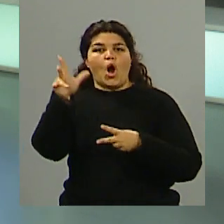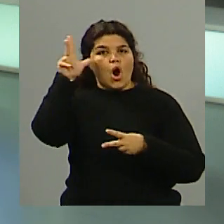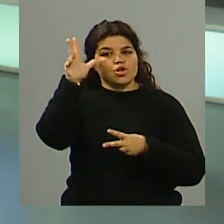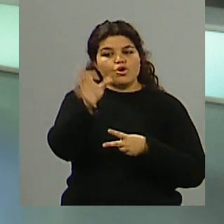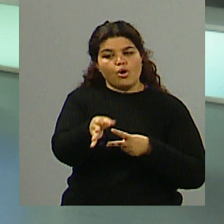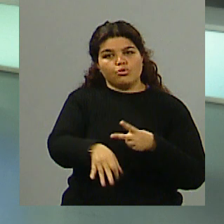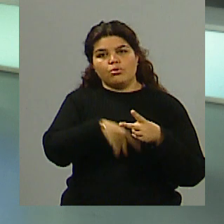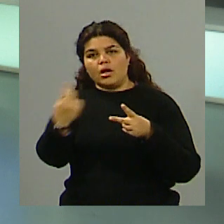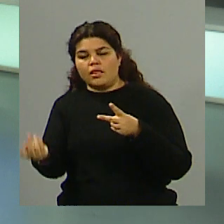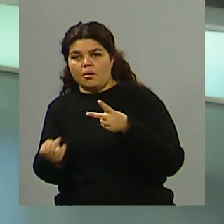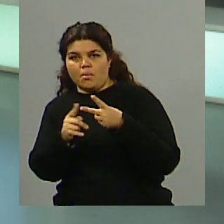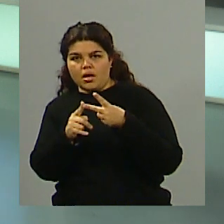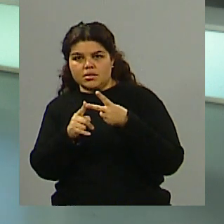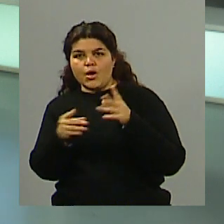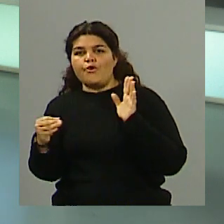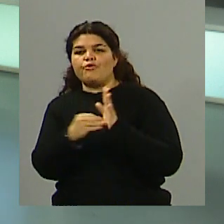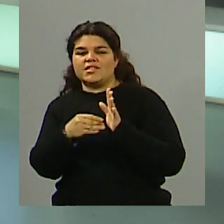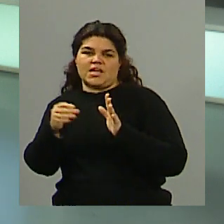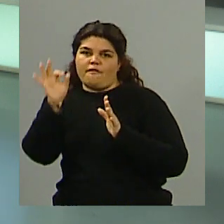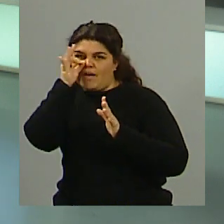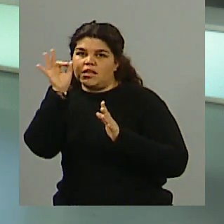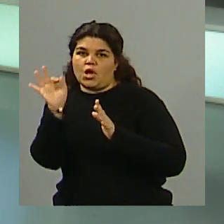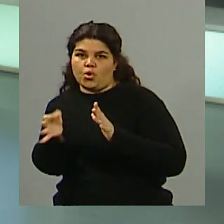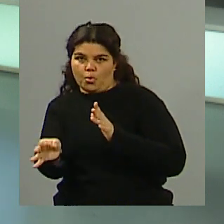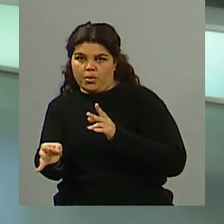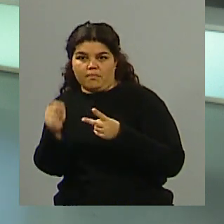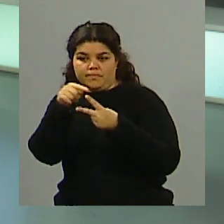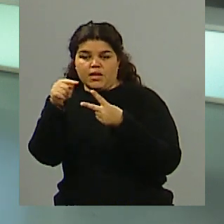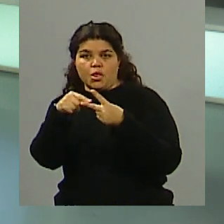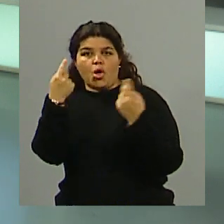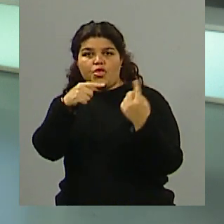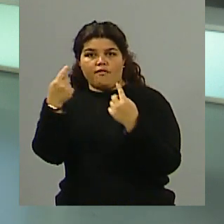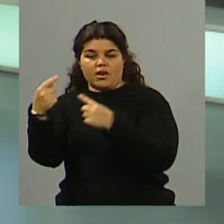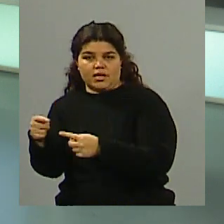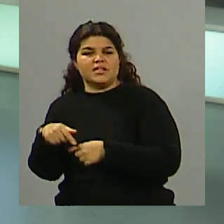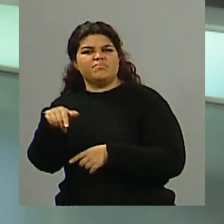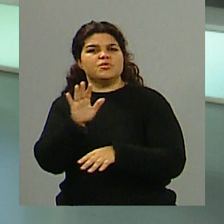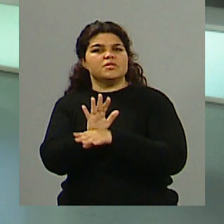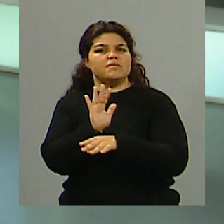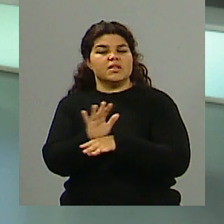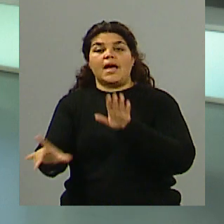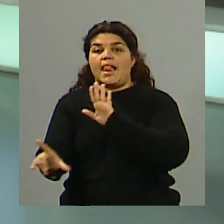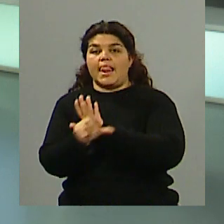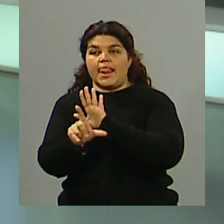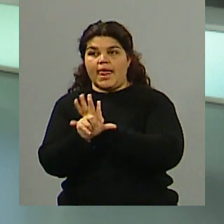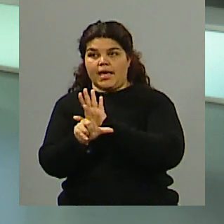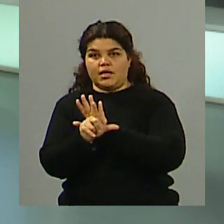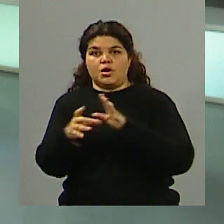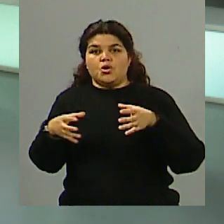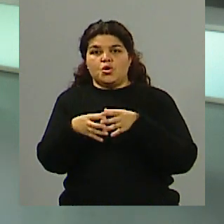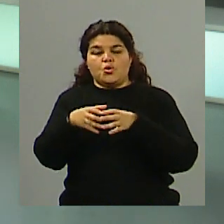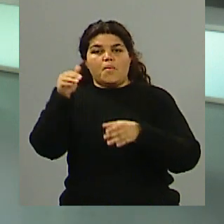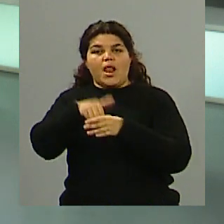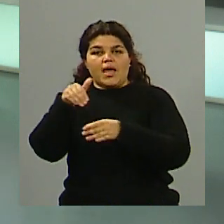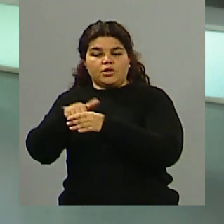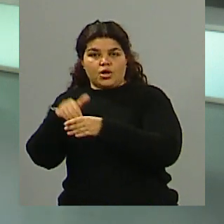otro el 20, esto tiene que ver con también la ley, que la Cámara Nacional Electoral lo establece,